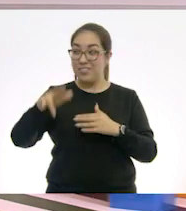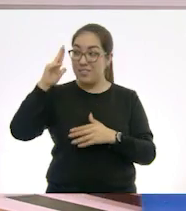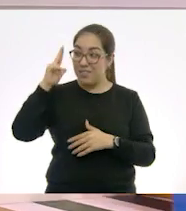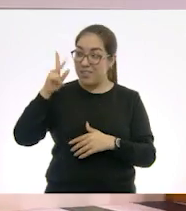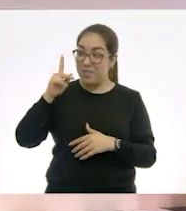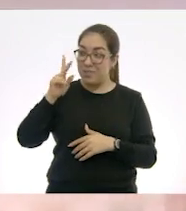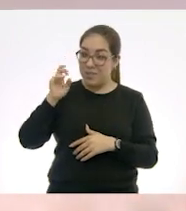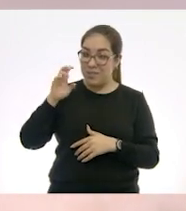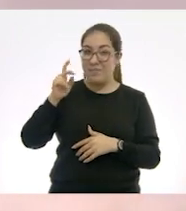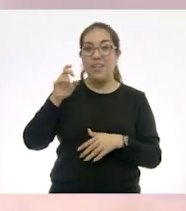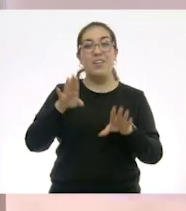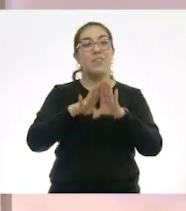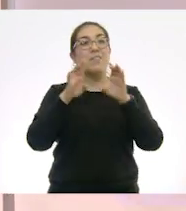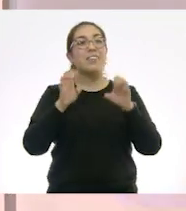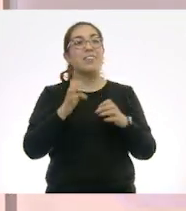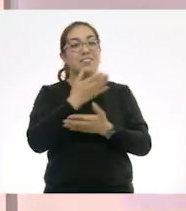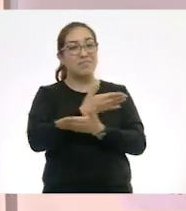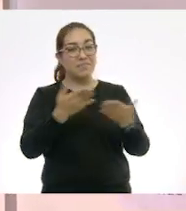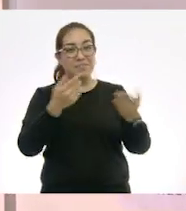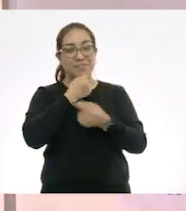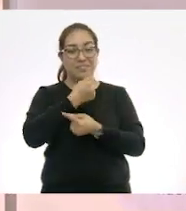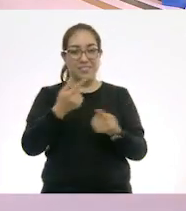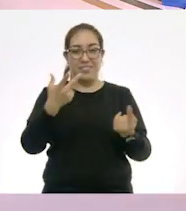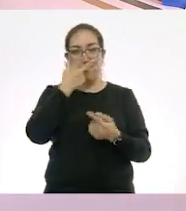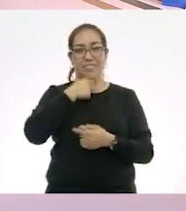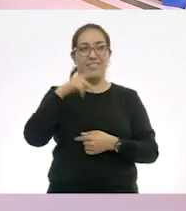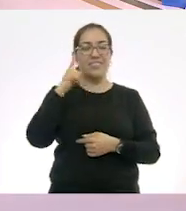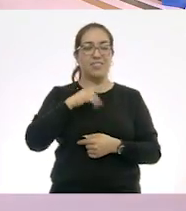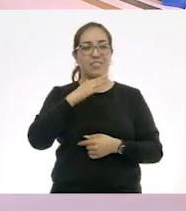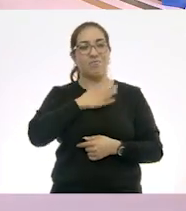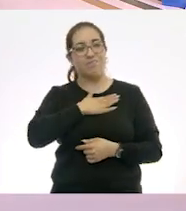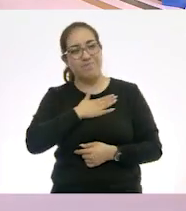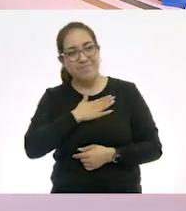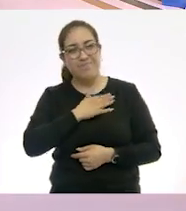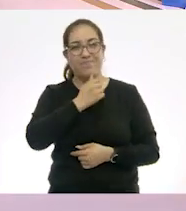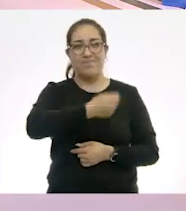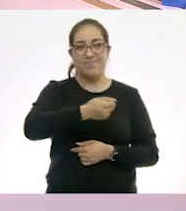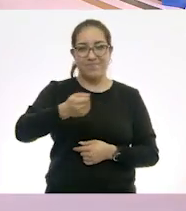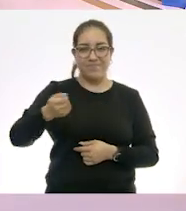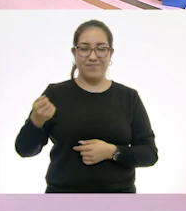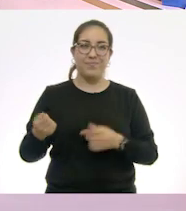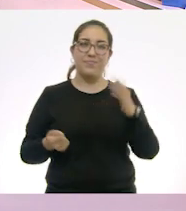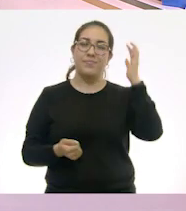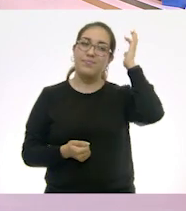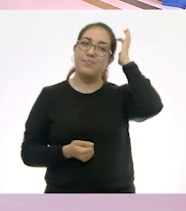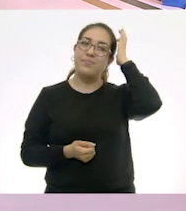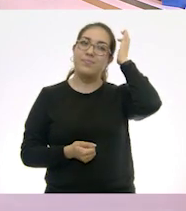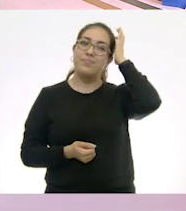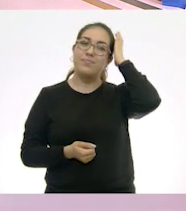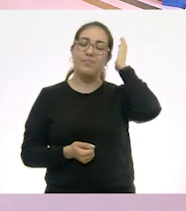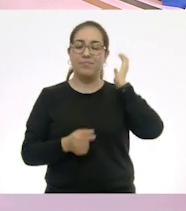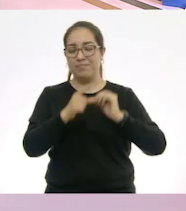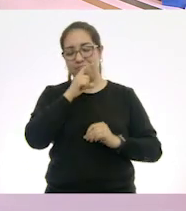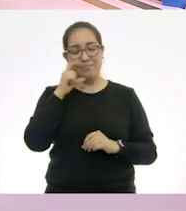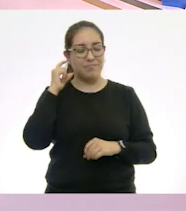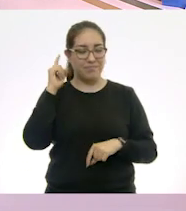Yo muy bien, ¿y usted? Hola, niñas y niños. Un saludo con el corazón a usted, Déjenme quitar el cubrebocas. Sí, claro. Sí, y vamos a dar